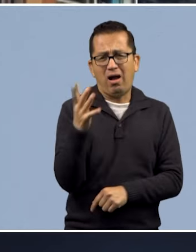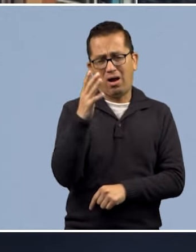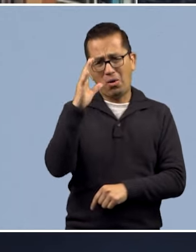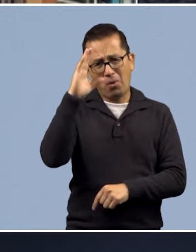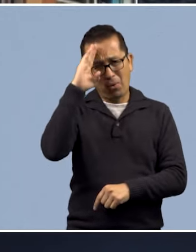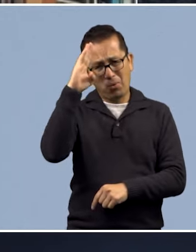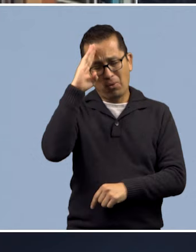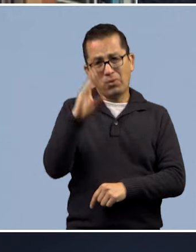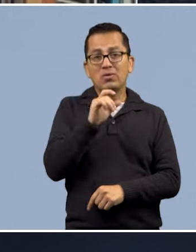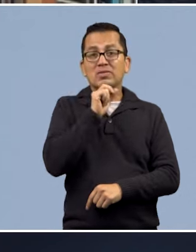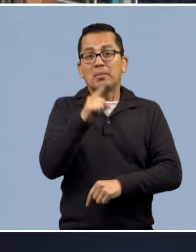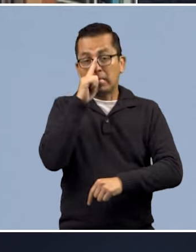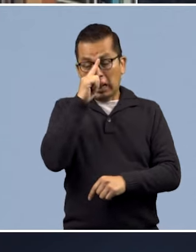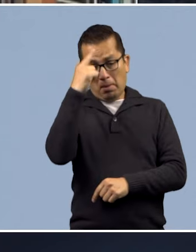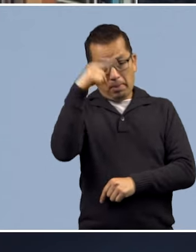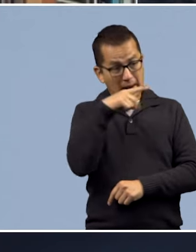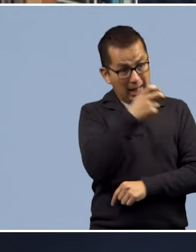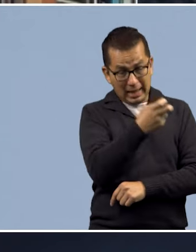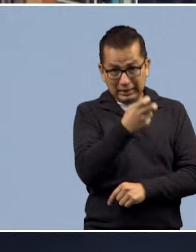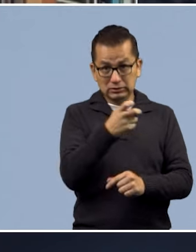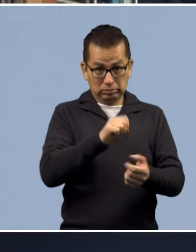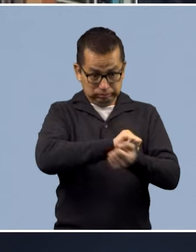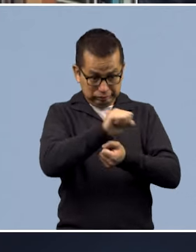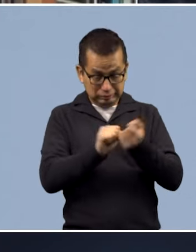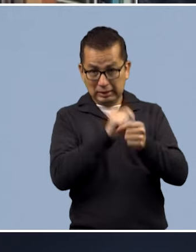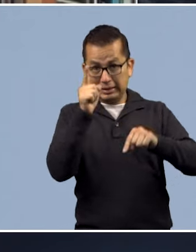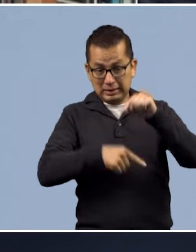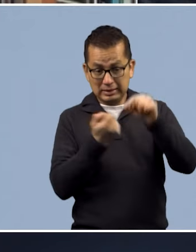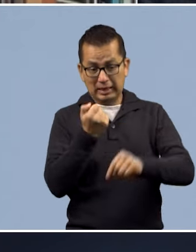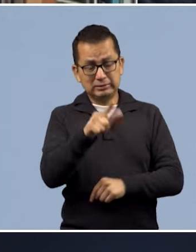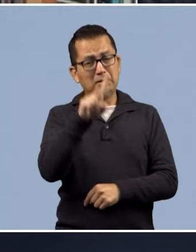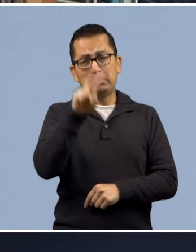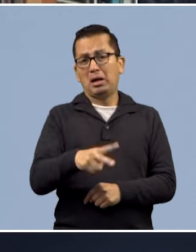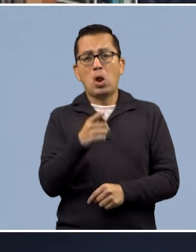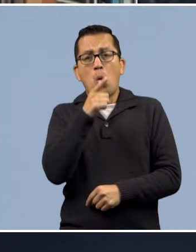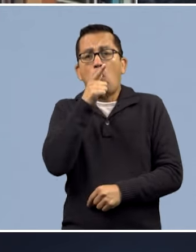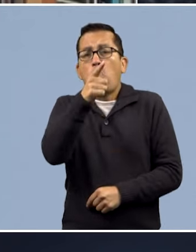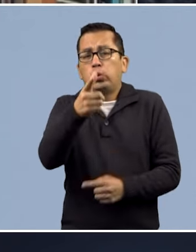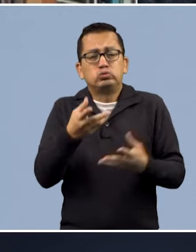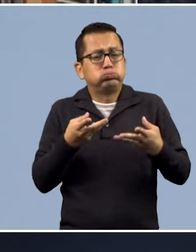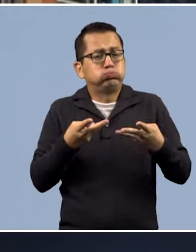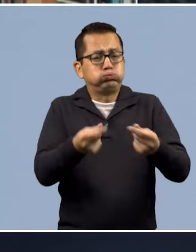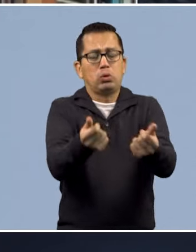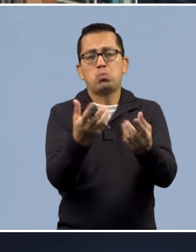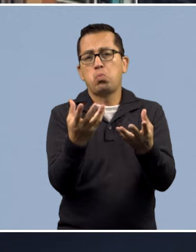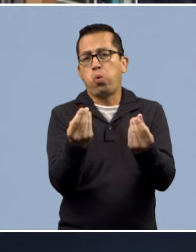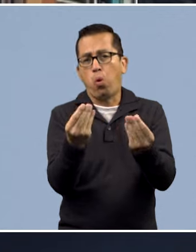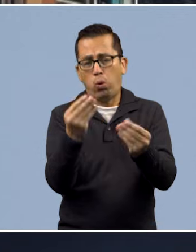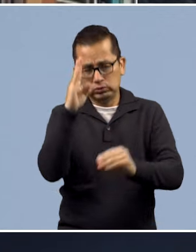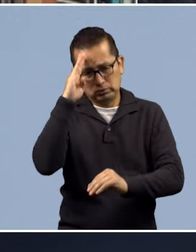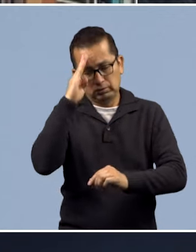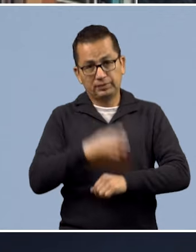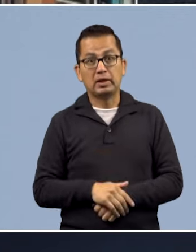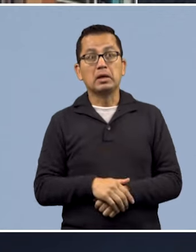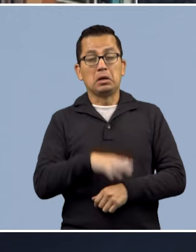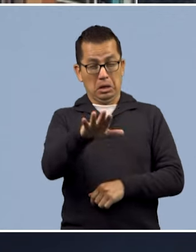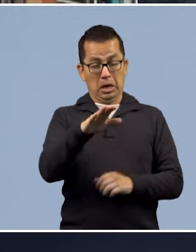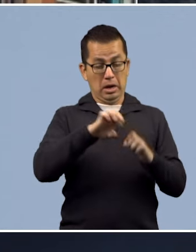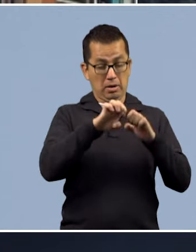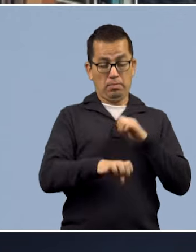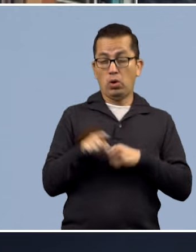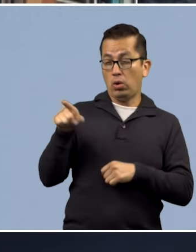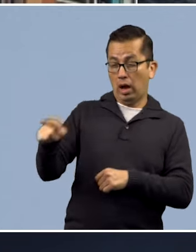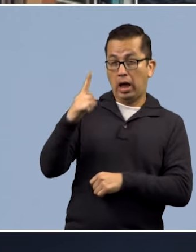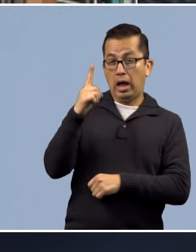son de un muy alto consumo energético. Tan solo el importar agua desde el sistema